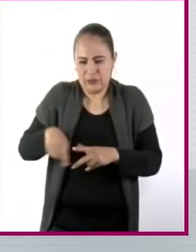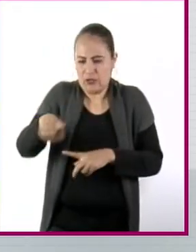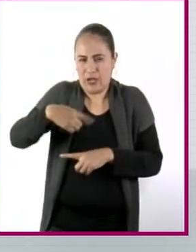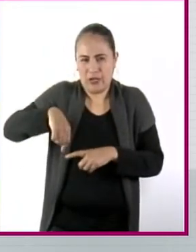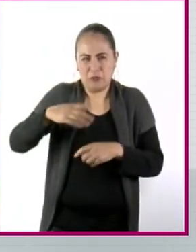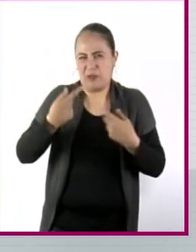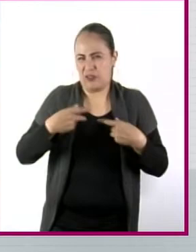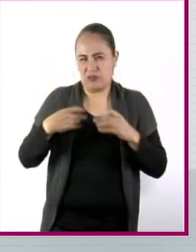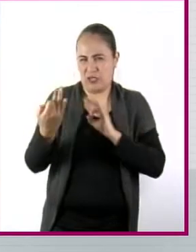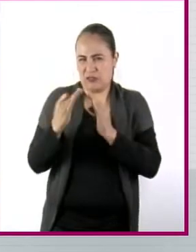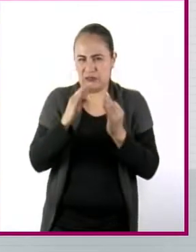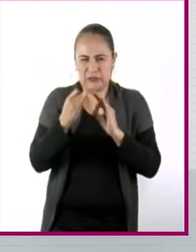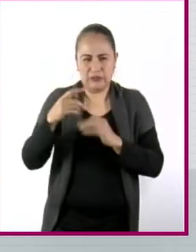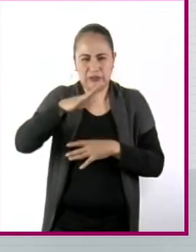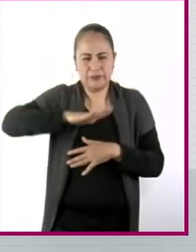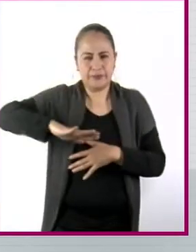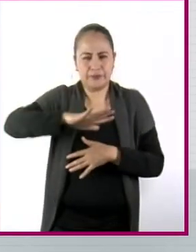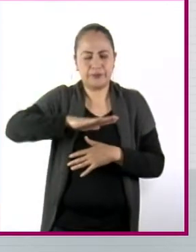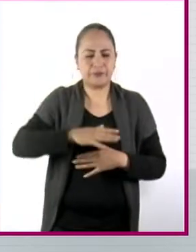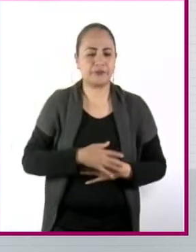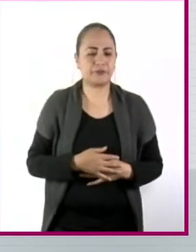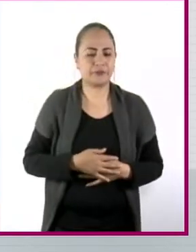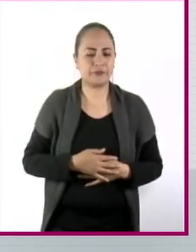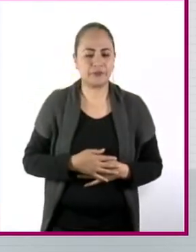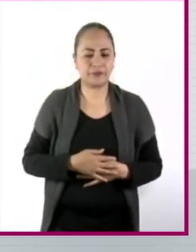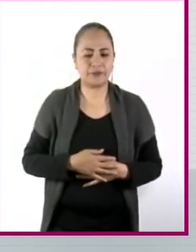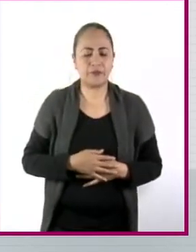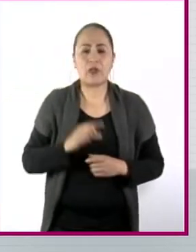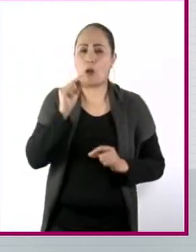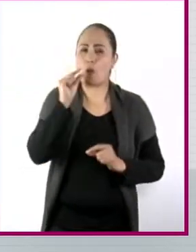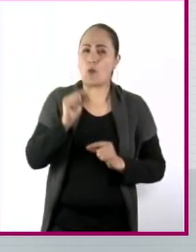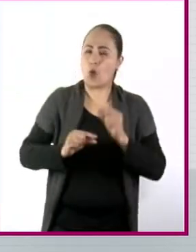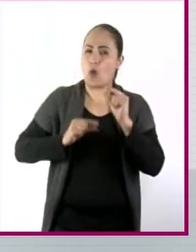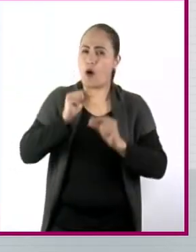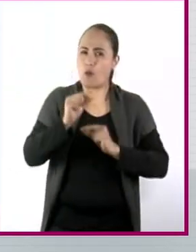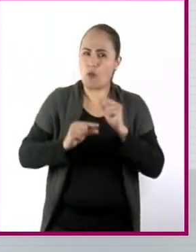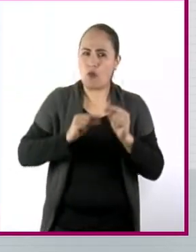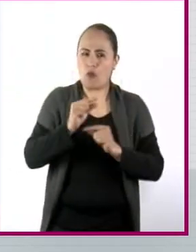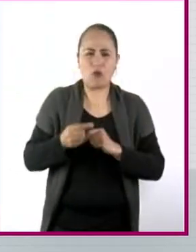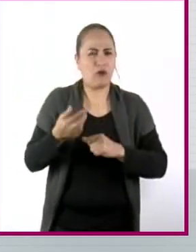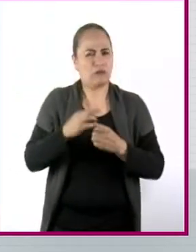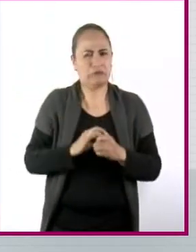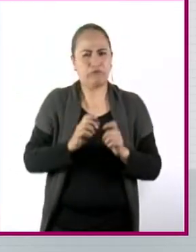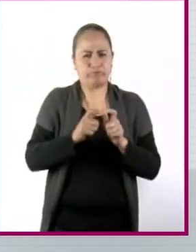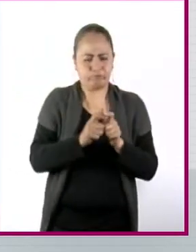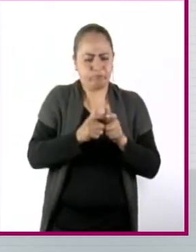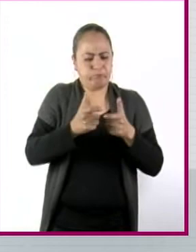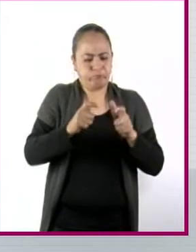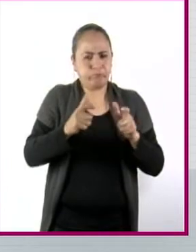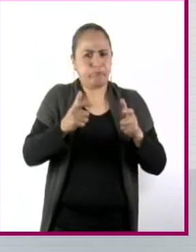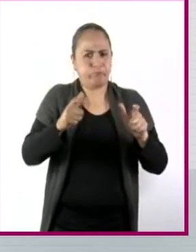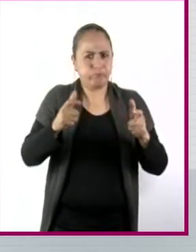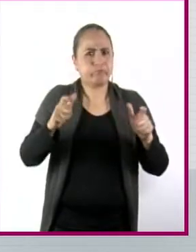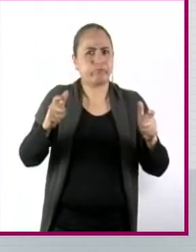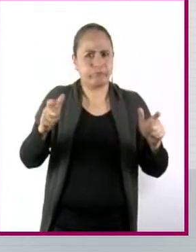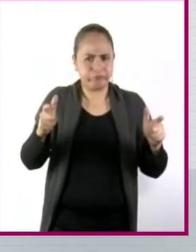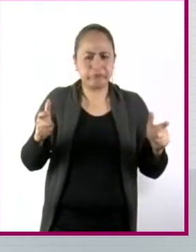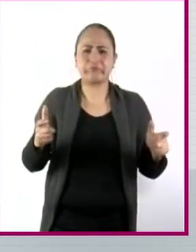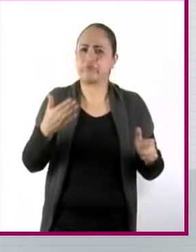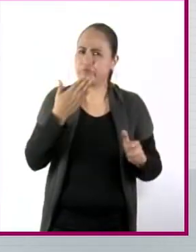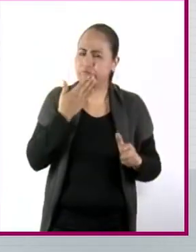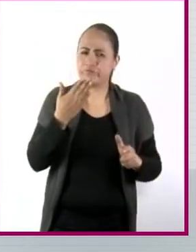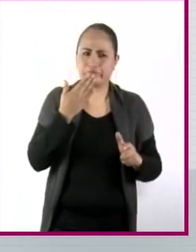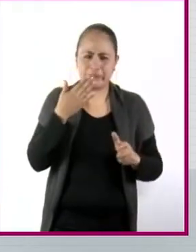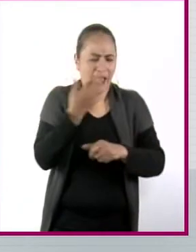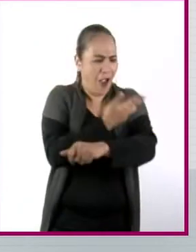proyectos, de alguna manera se van consolidando de una forma bien orgánica y van a ir creciendo solos. O